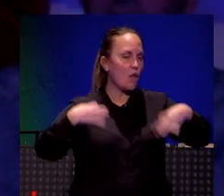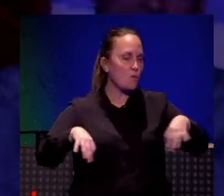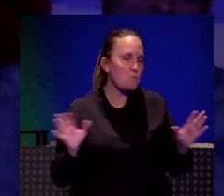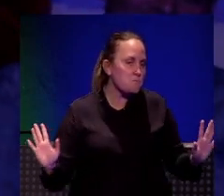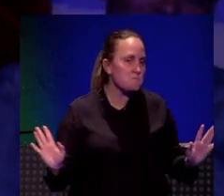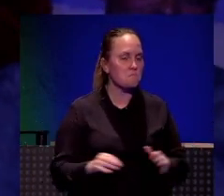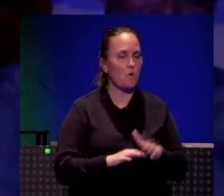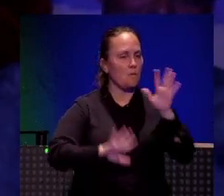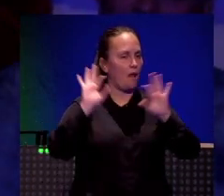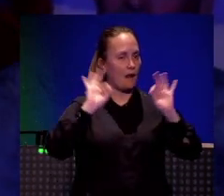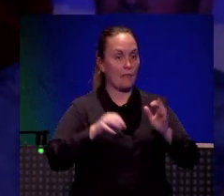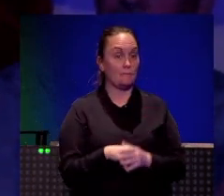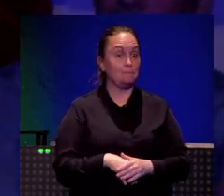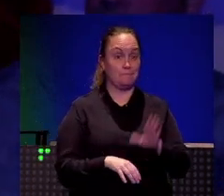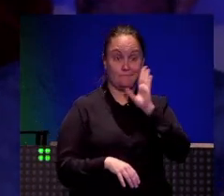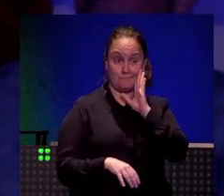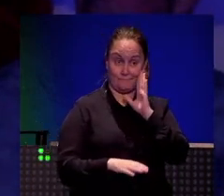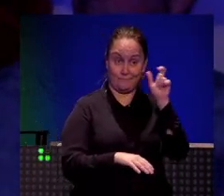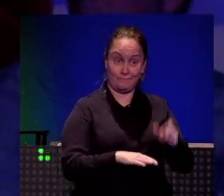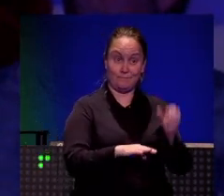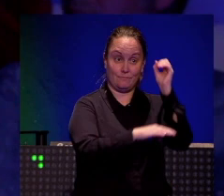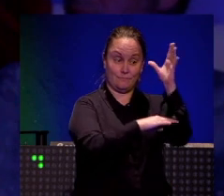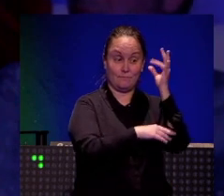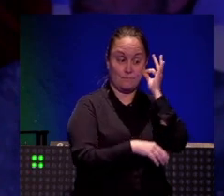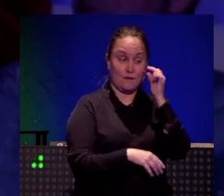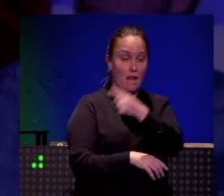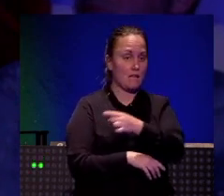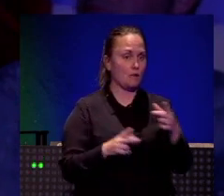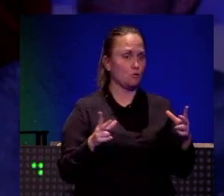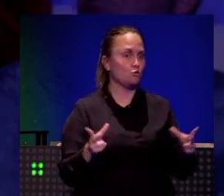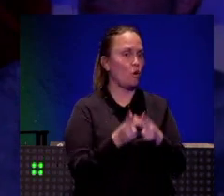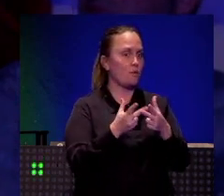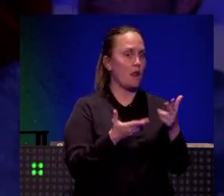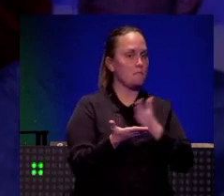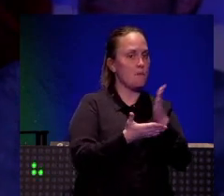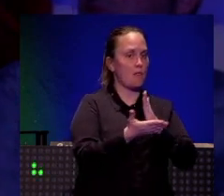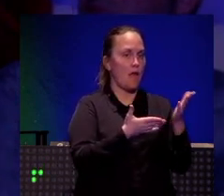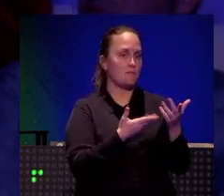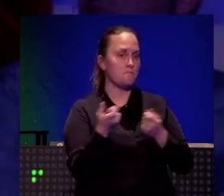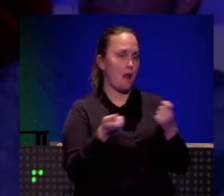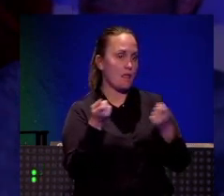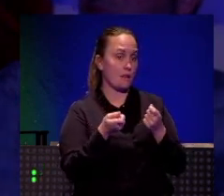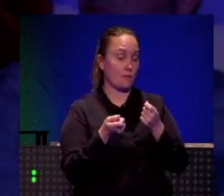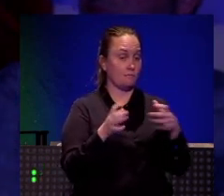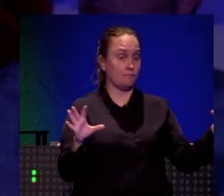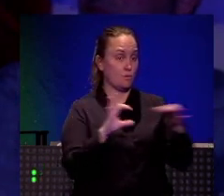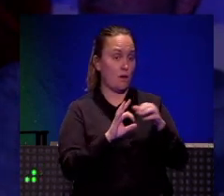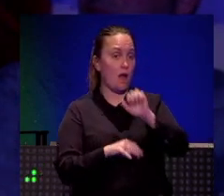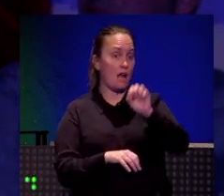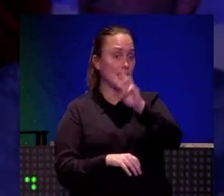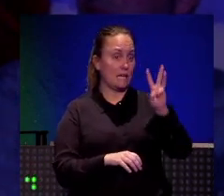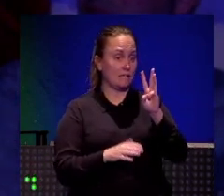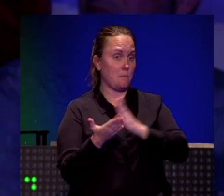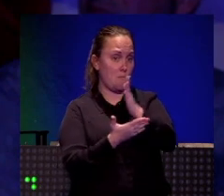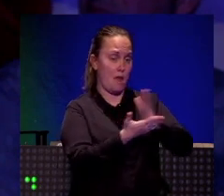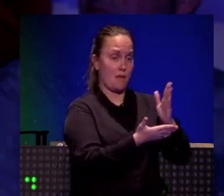Y ella, después de haber sido la responsable de la social media manager de A3 Media, hace poco le han empujado